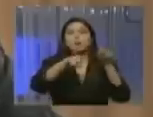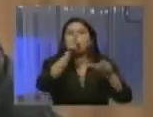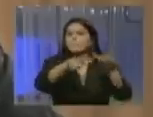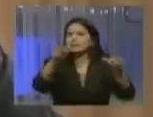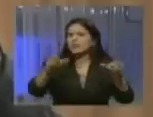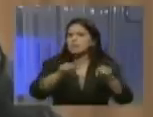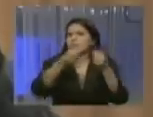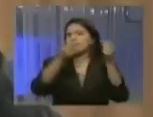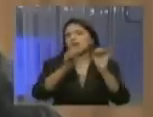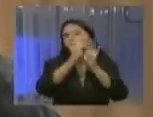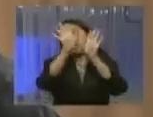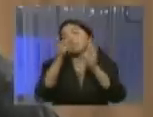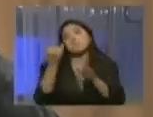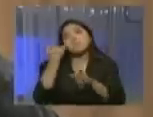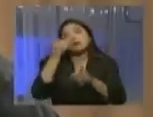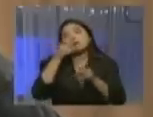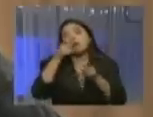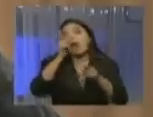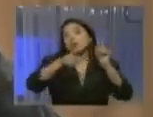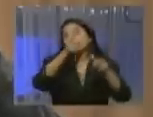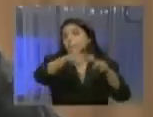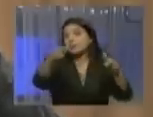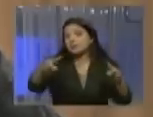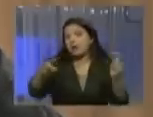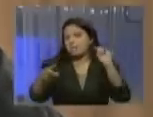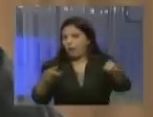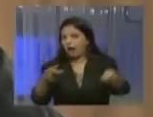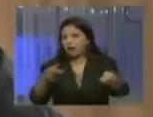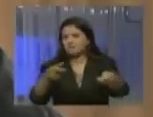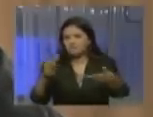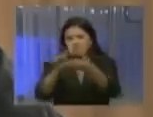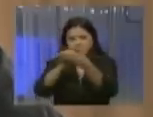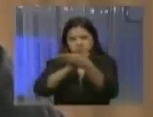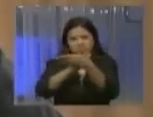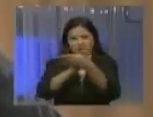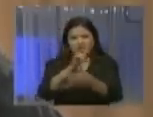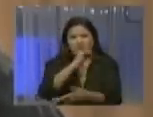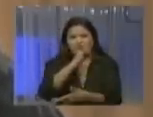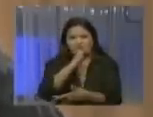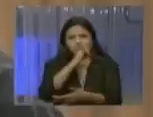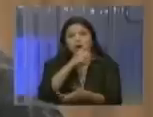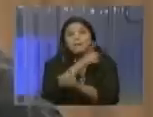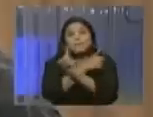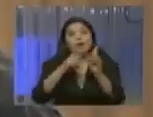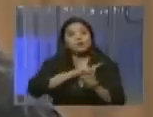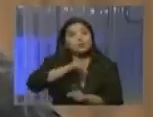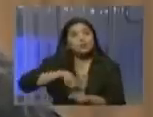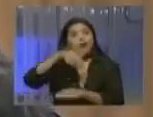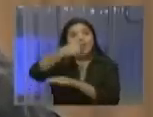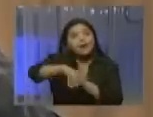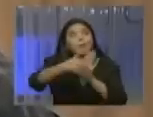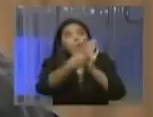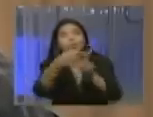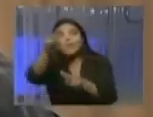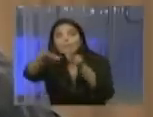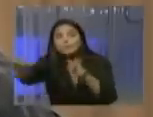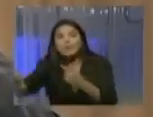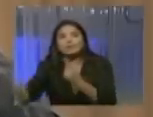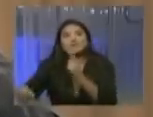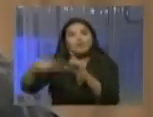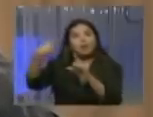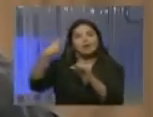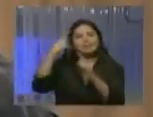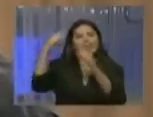imagino yo, pagado por alguna de esta gente de los grandes centros de poder comunicacional. Y andamos en la calle mostrándole a la gente lo que nos ha llegado de